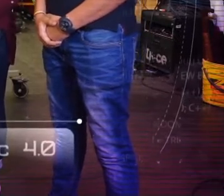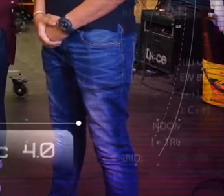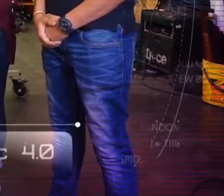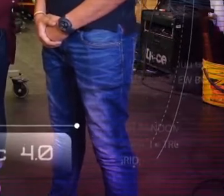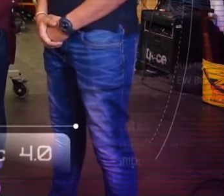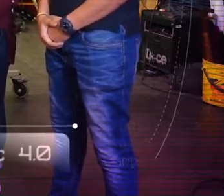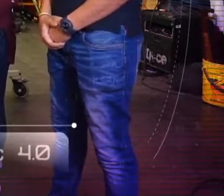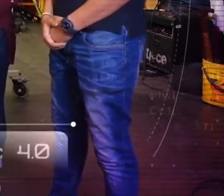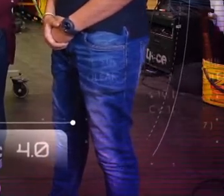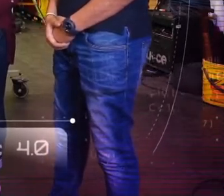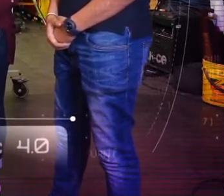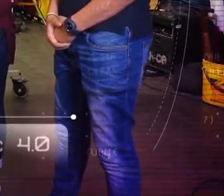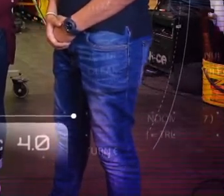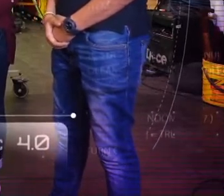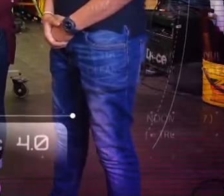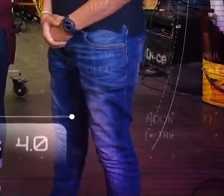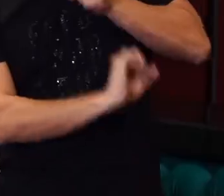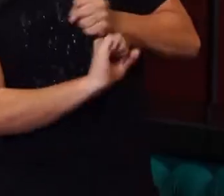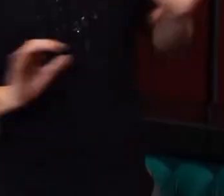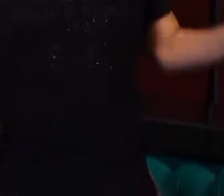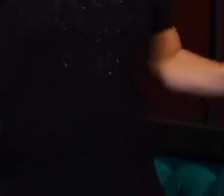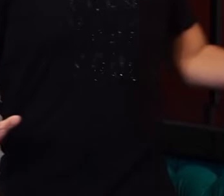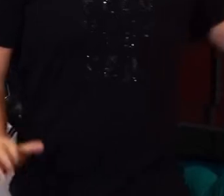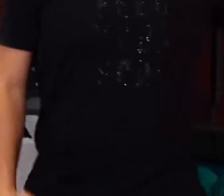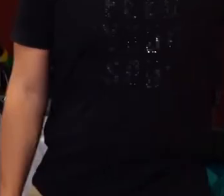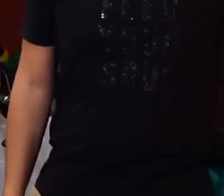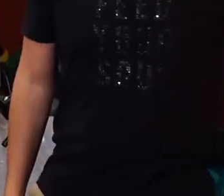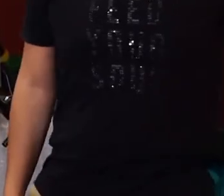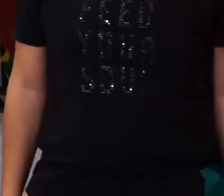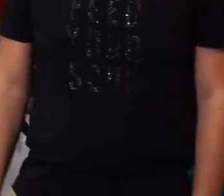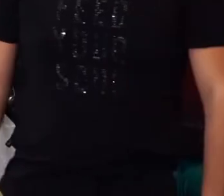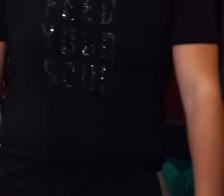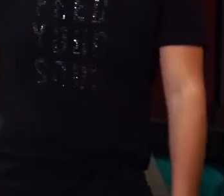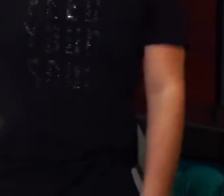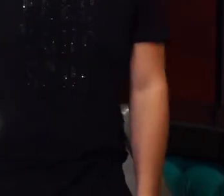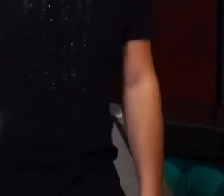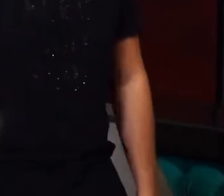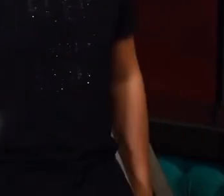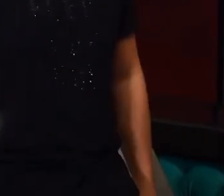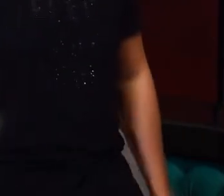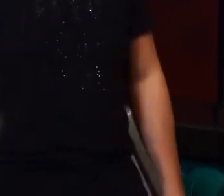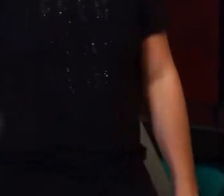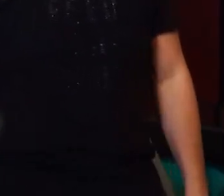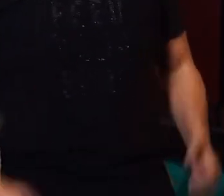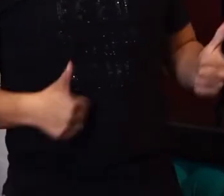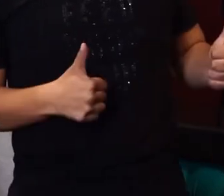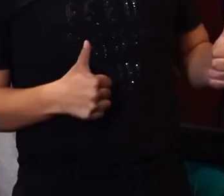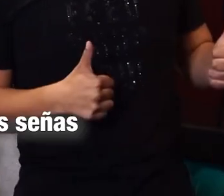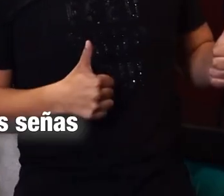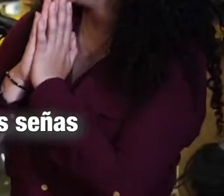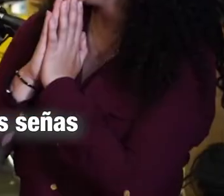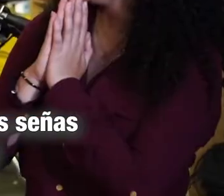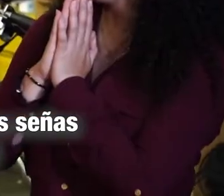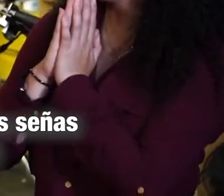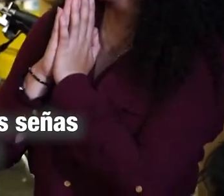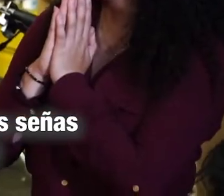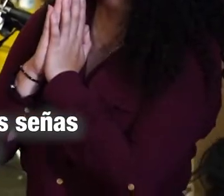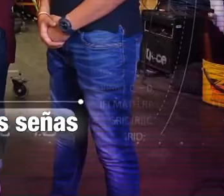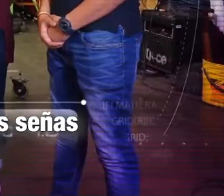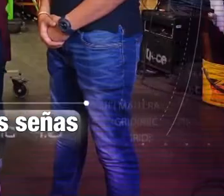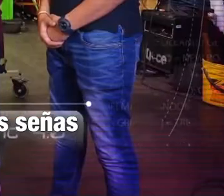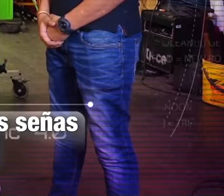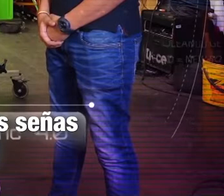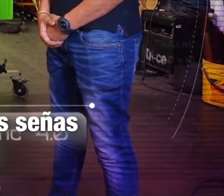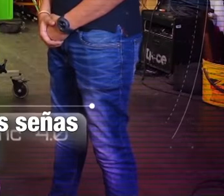Bien, Simón, en este momento nos vas a ayudar con el trabajo de luces y después en edición vamos a cuadrar otros temas, perfecto. Ok, pero